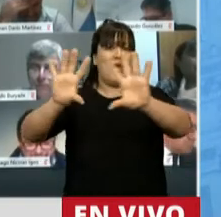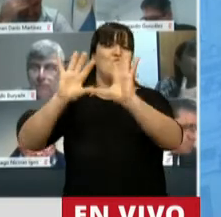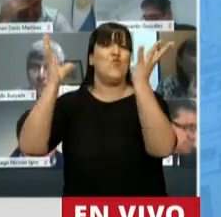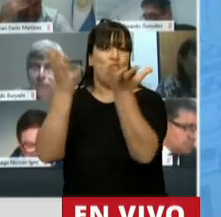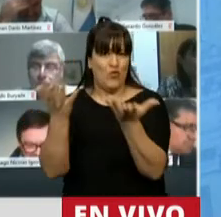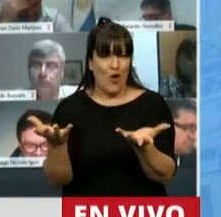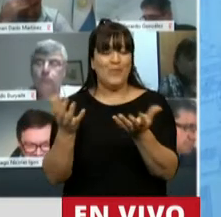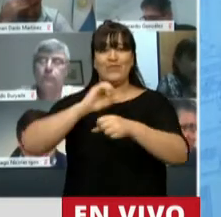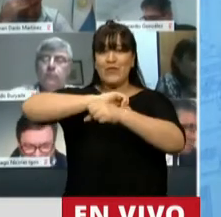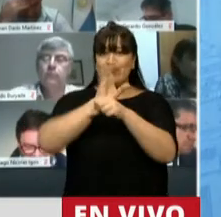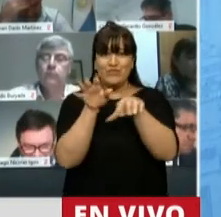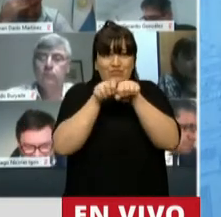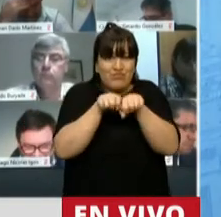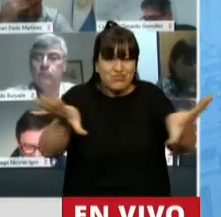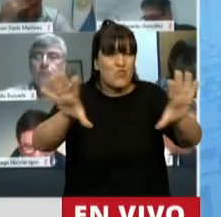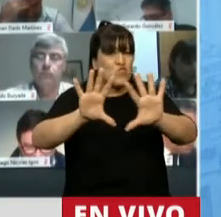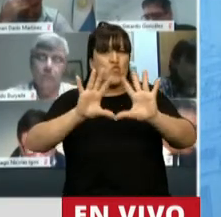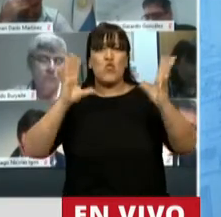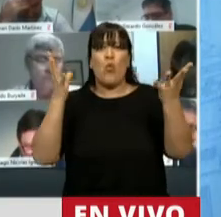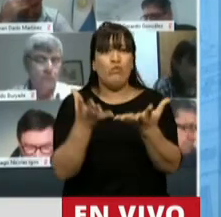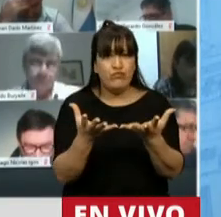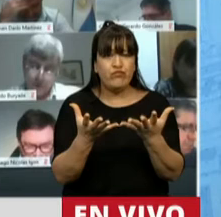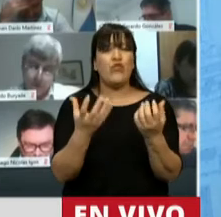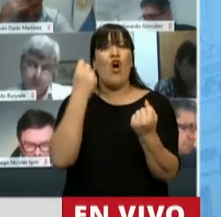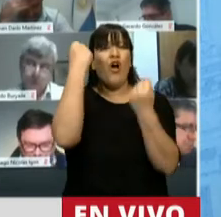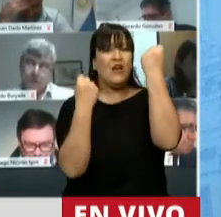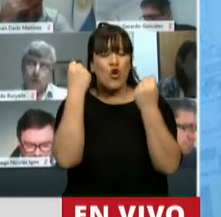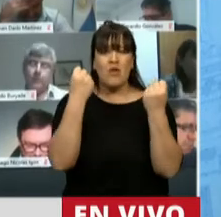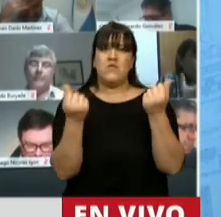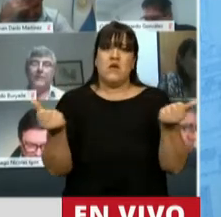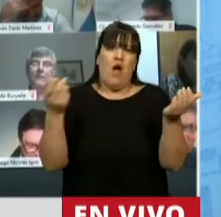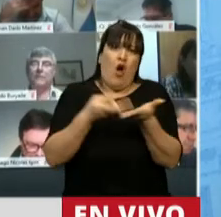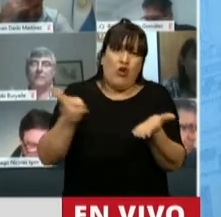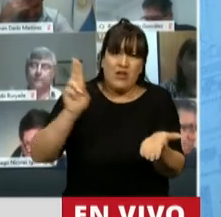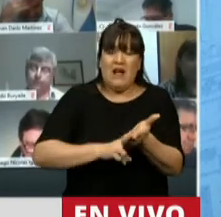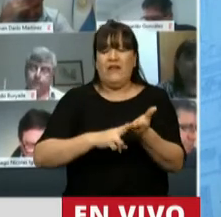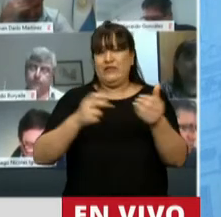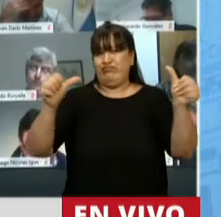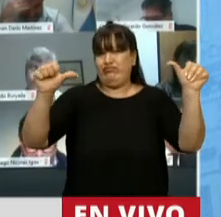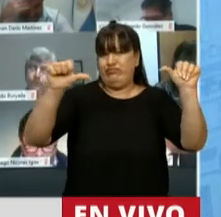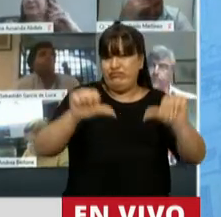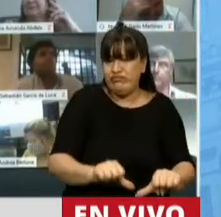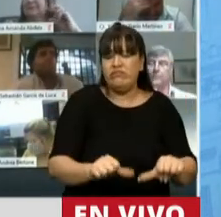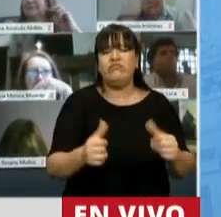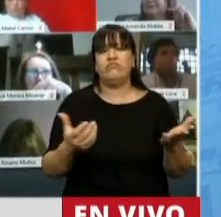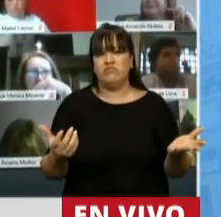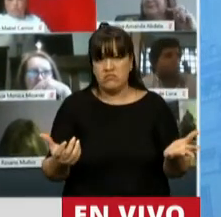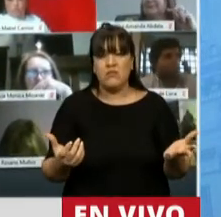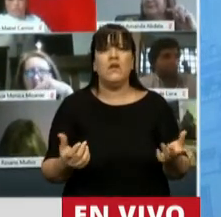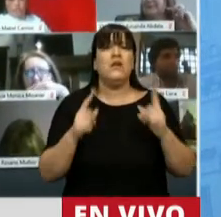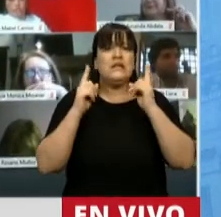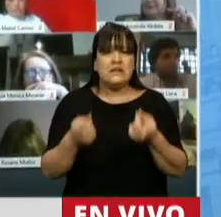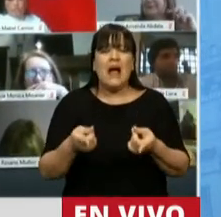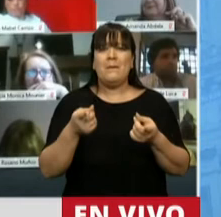pandemia hizo que la actividad productiva vuelva a caer a niveles impensados, con todo lo que eso conlleva. La